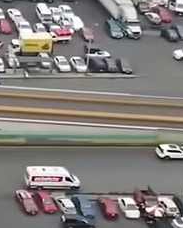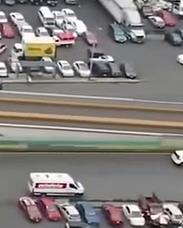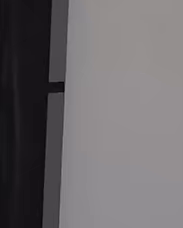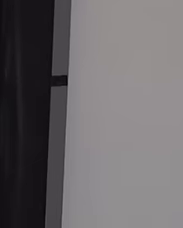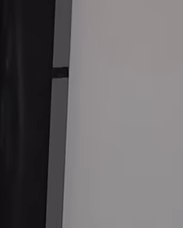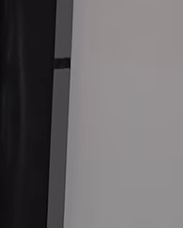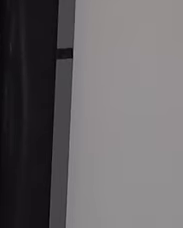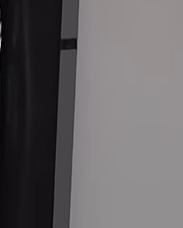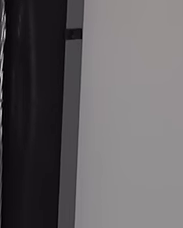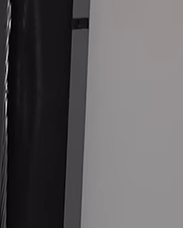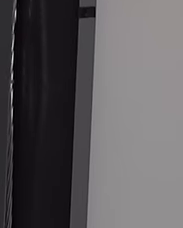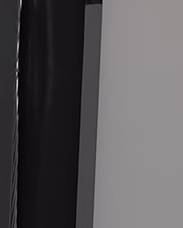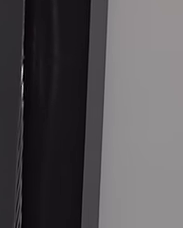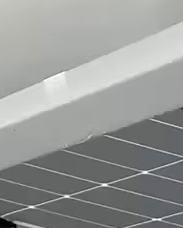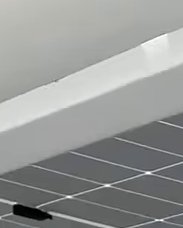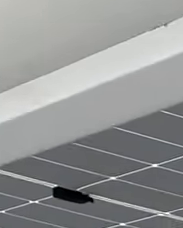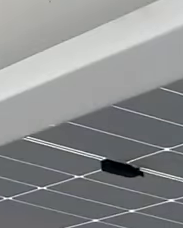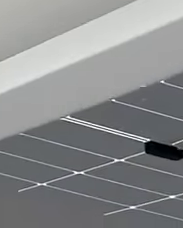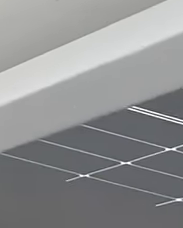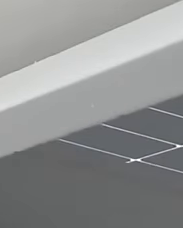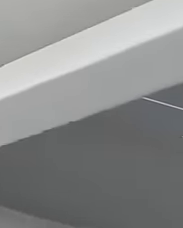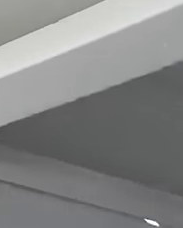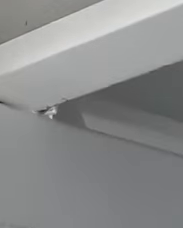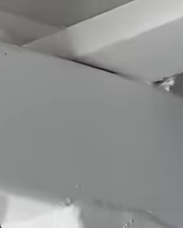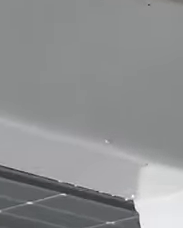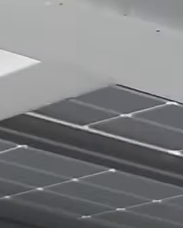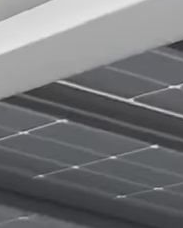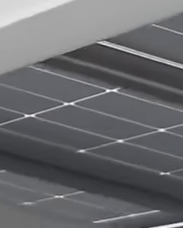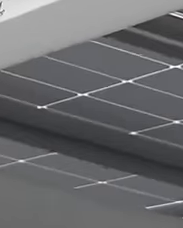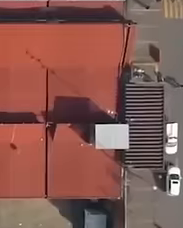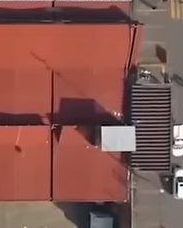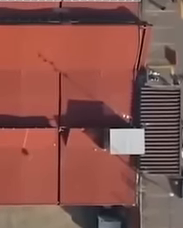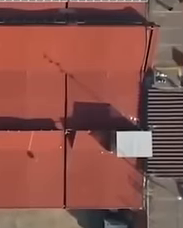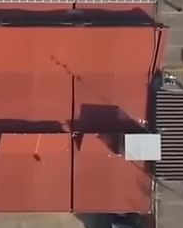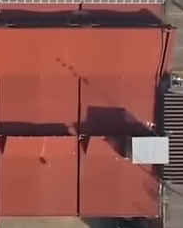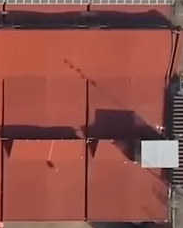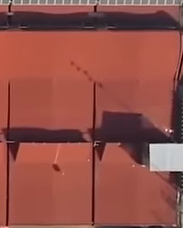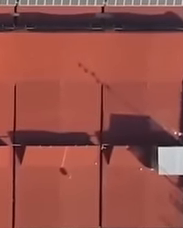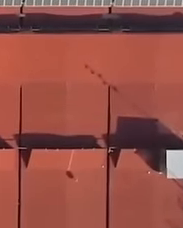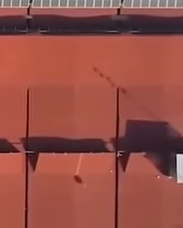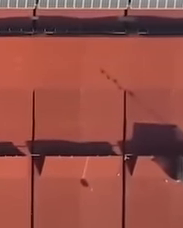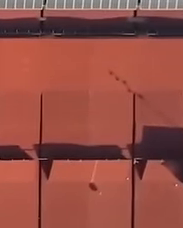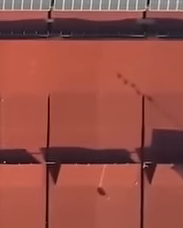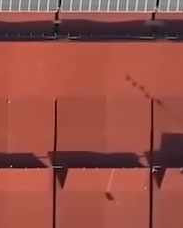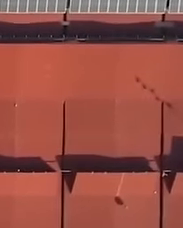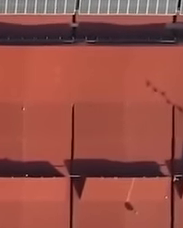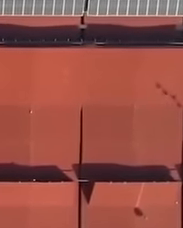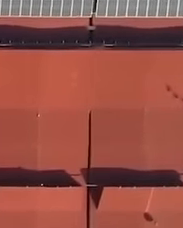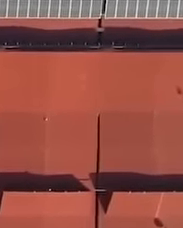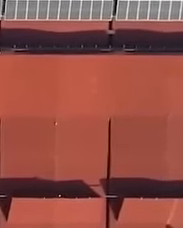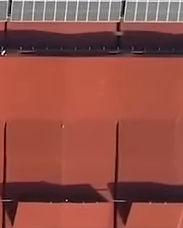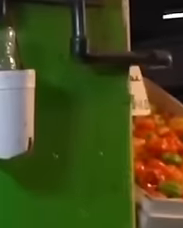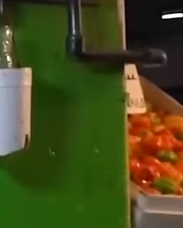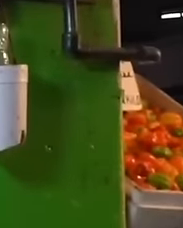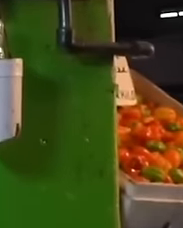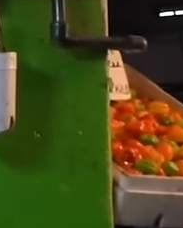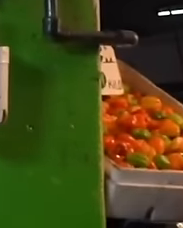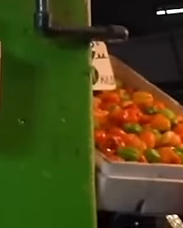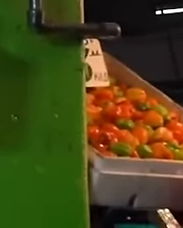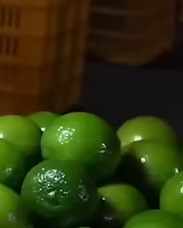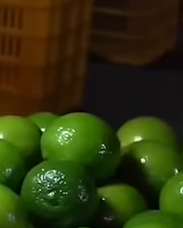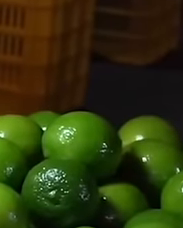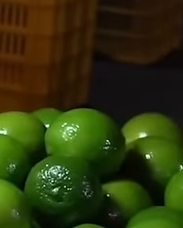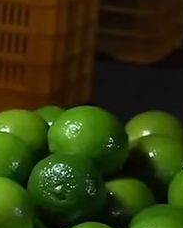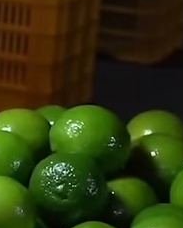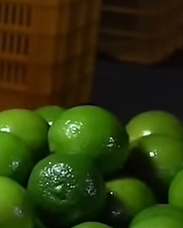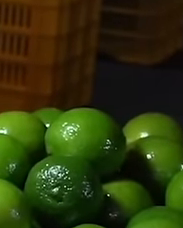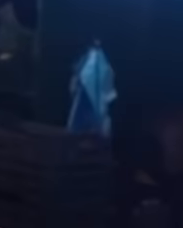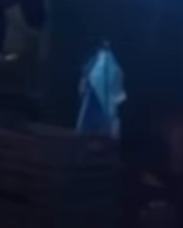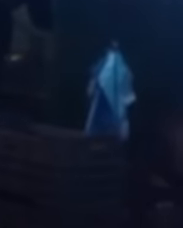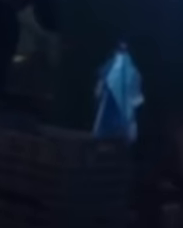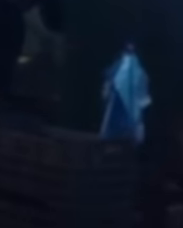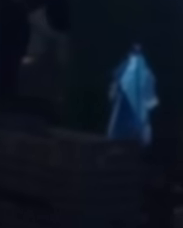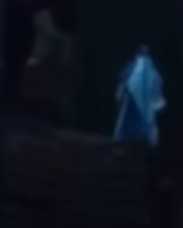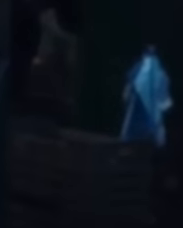para